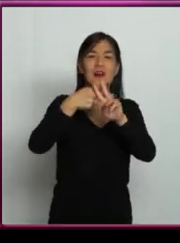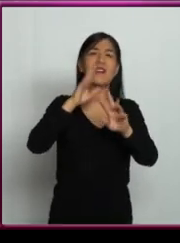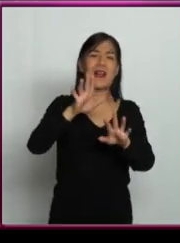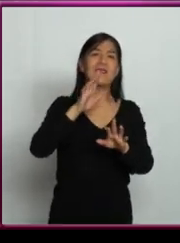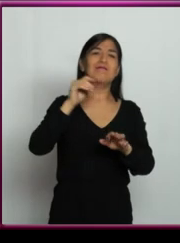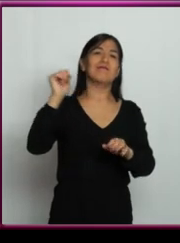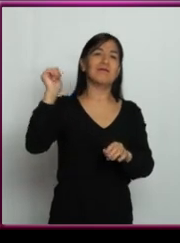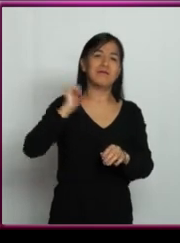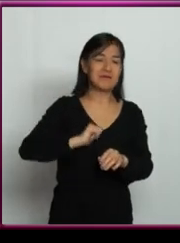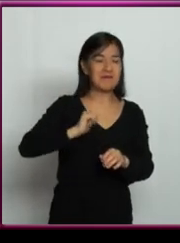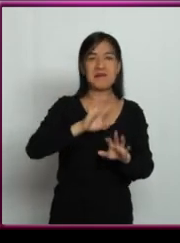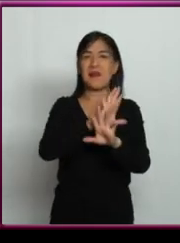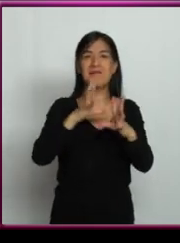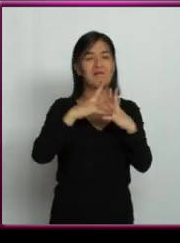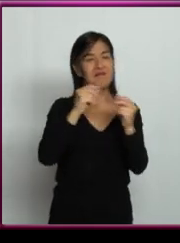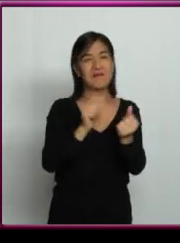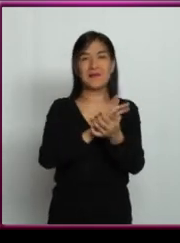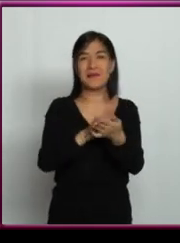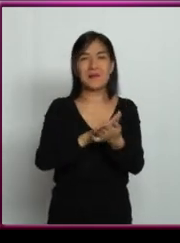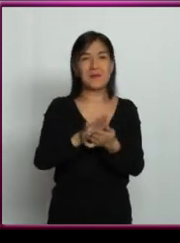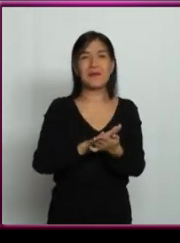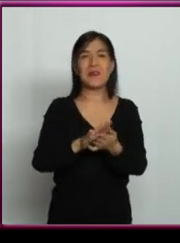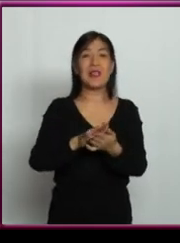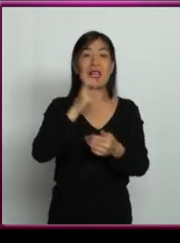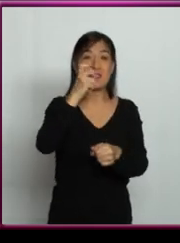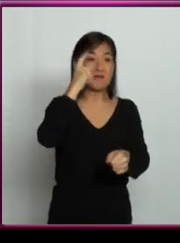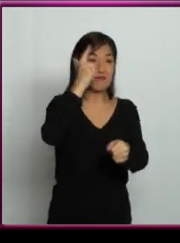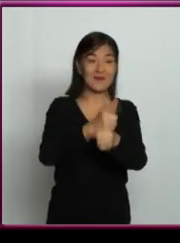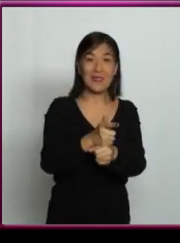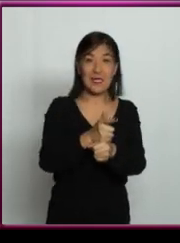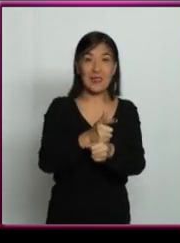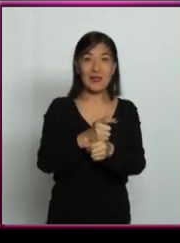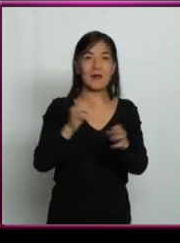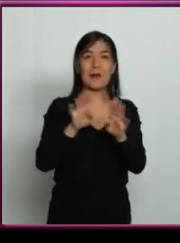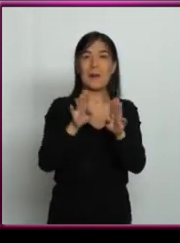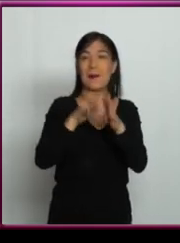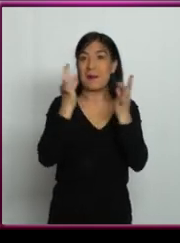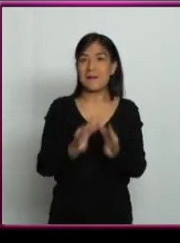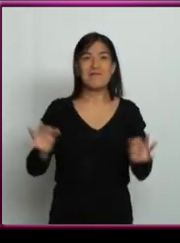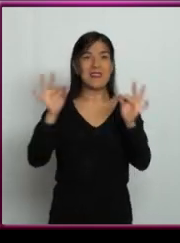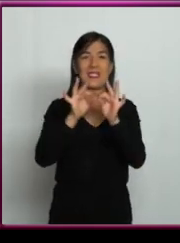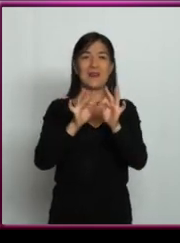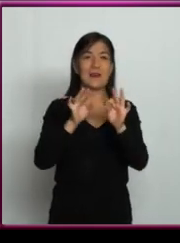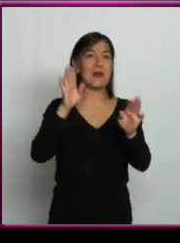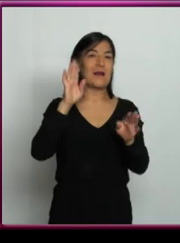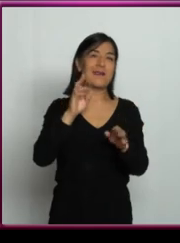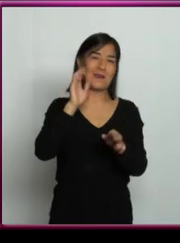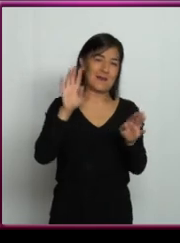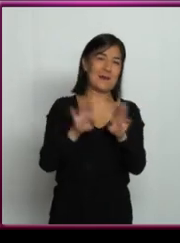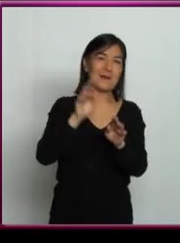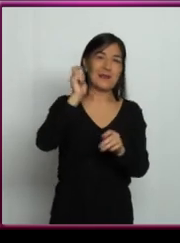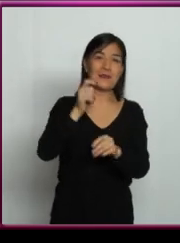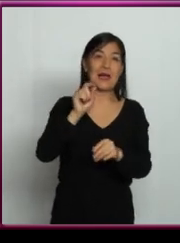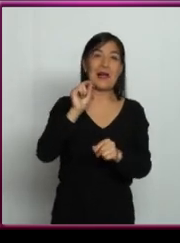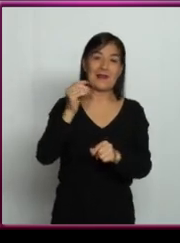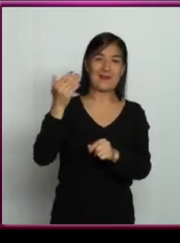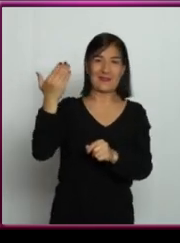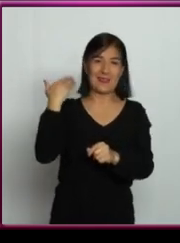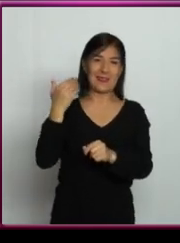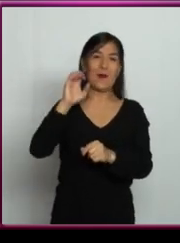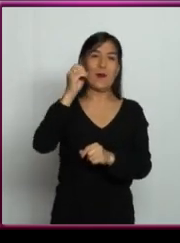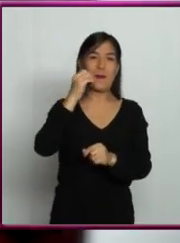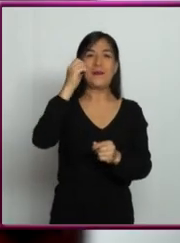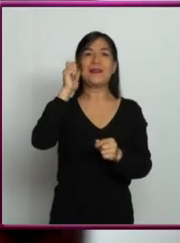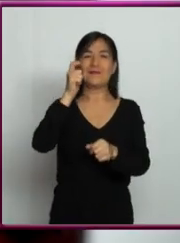su vida normal, están muertas. Entonces, esos descubrimientos no fueron tan relevantes como el que se hizo en octubre de 1995.